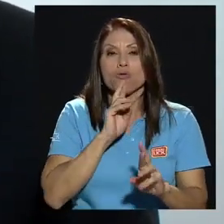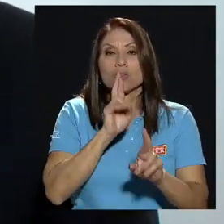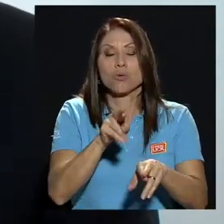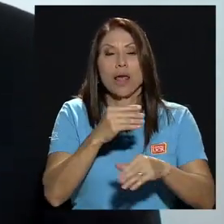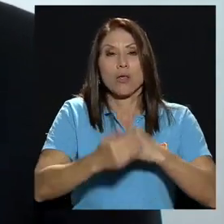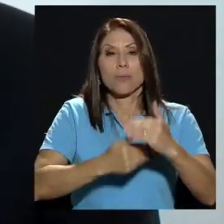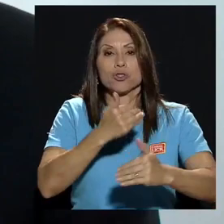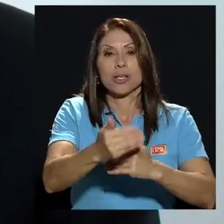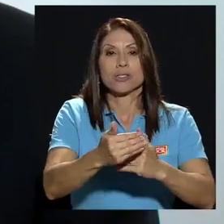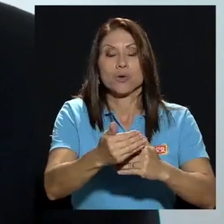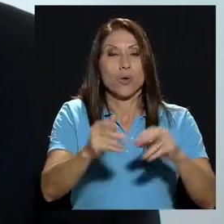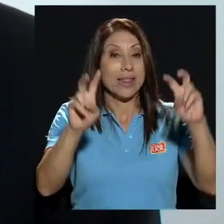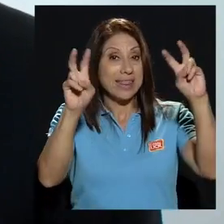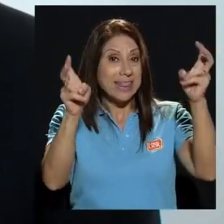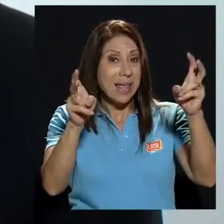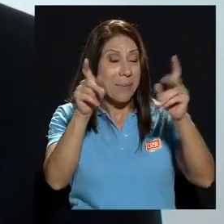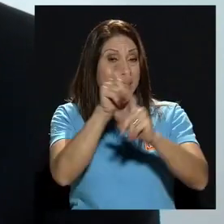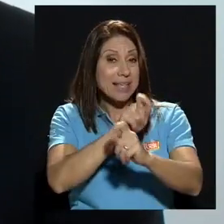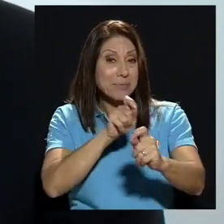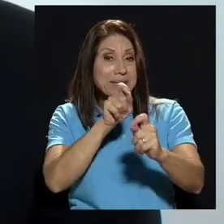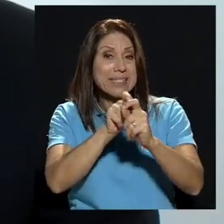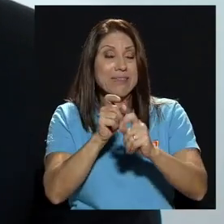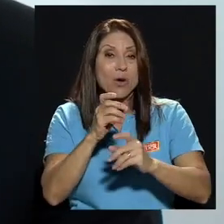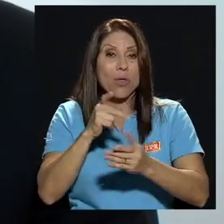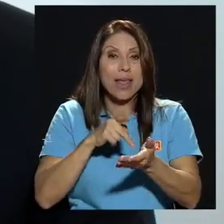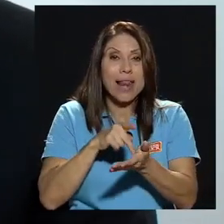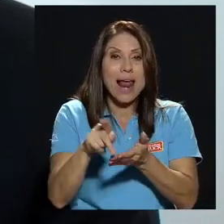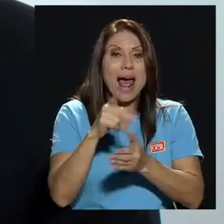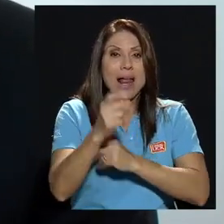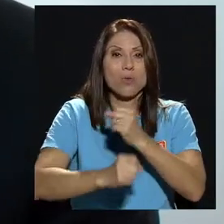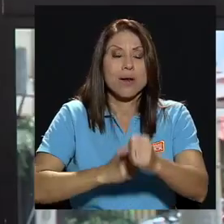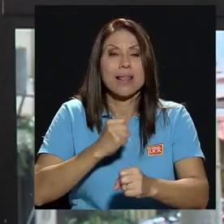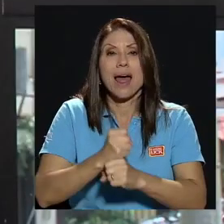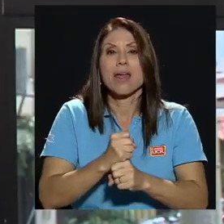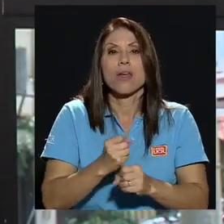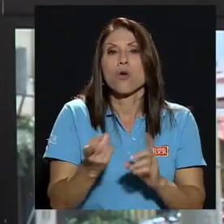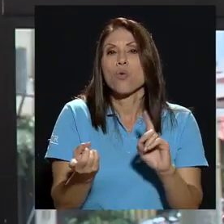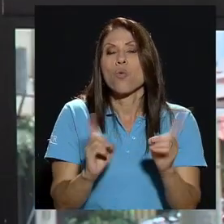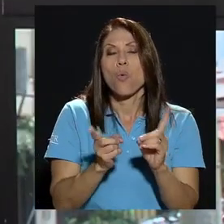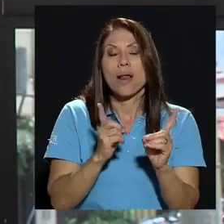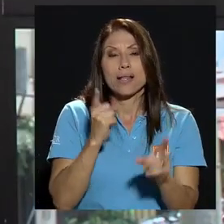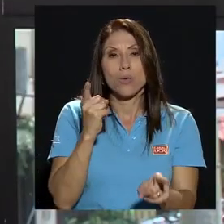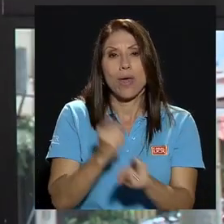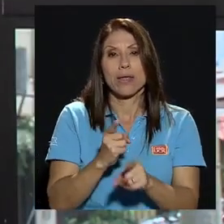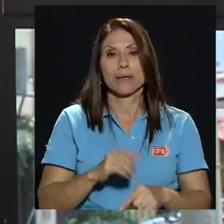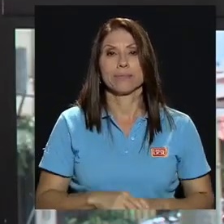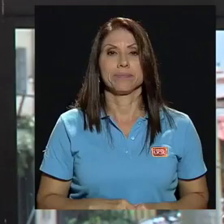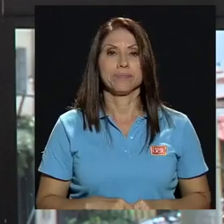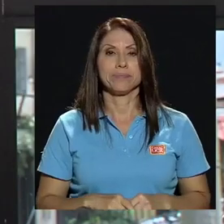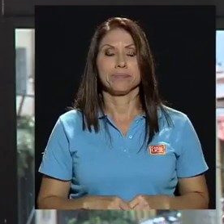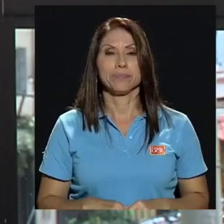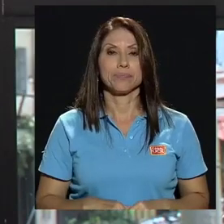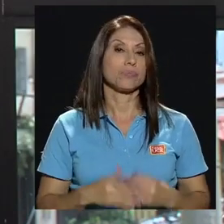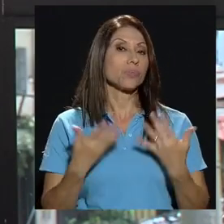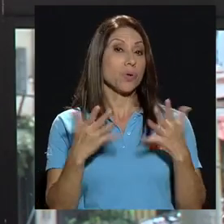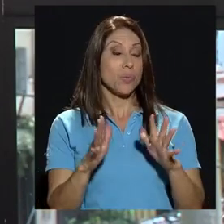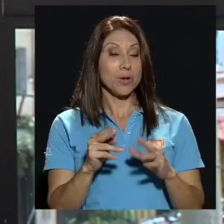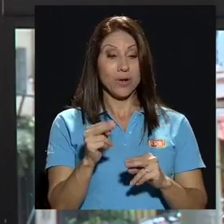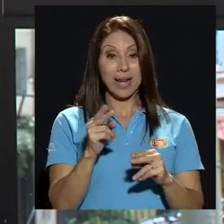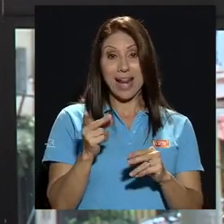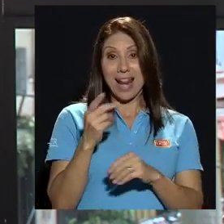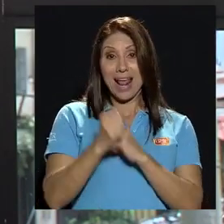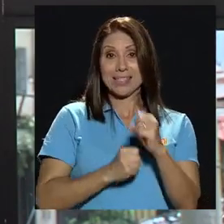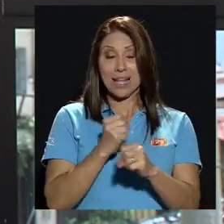el tema específico de la anualidad ¿cuál cree usted que debe ser el punto adecuado? en el caso de las anualidades y en esta